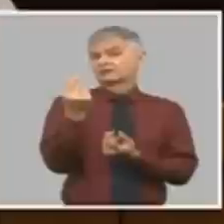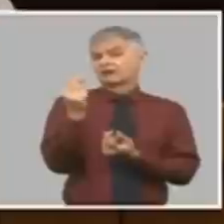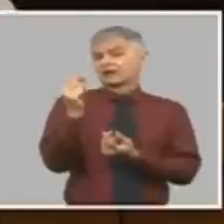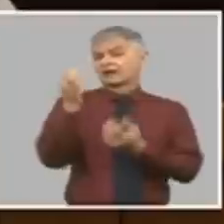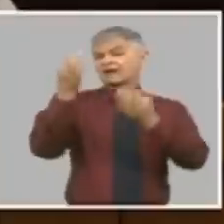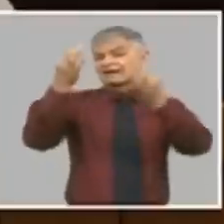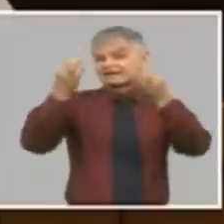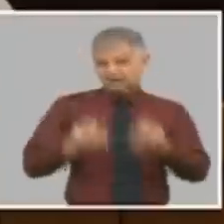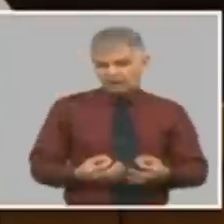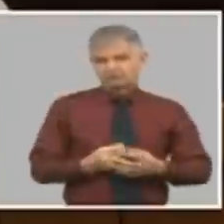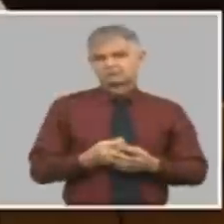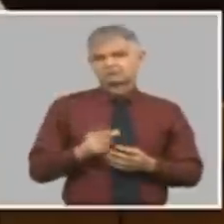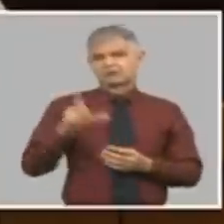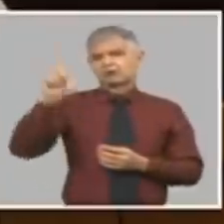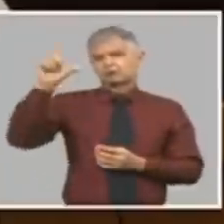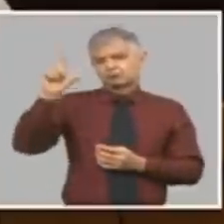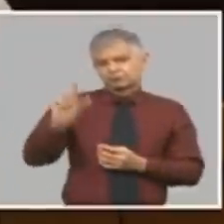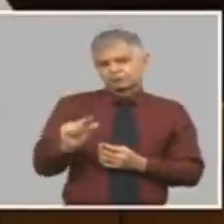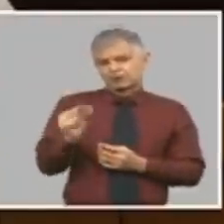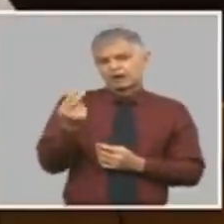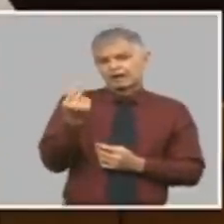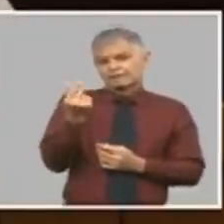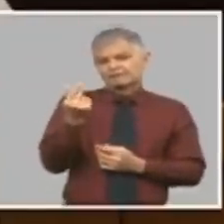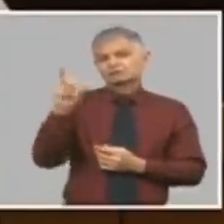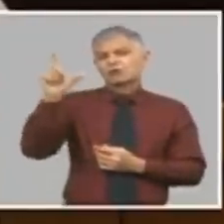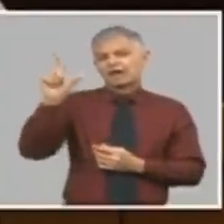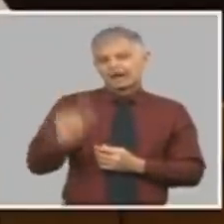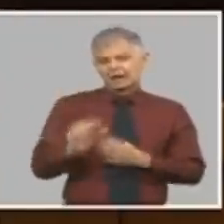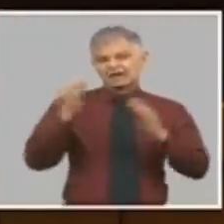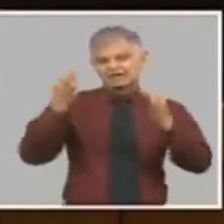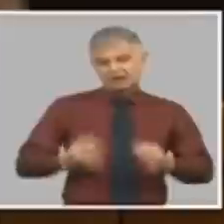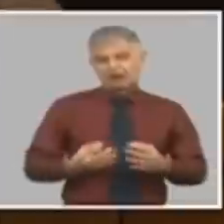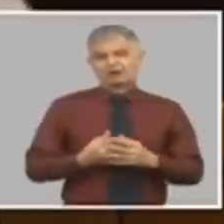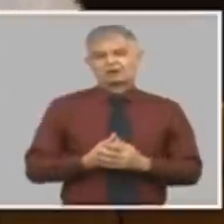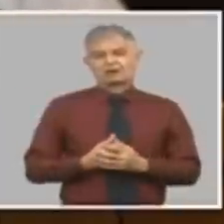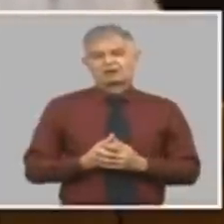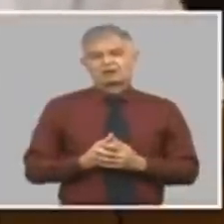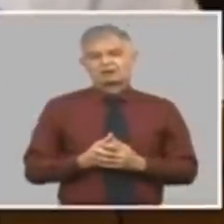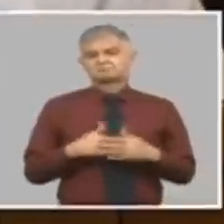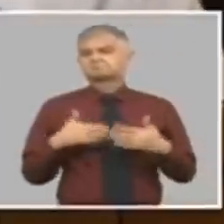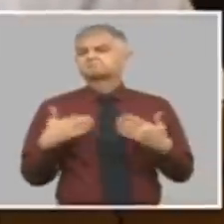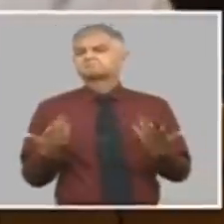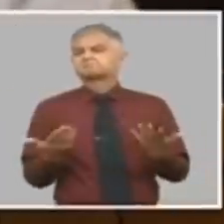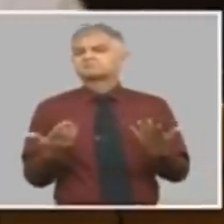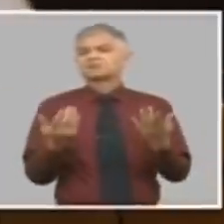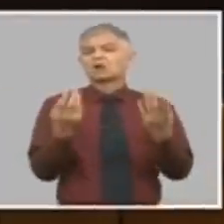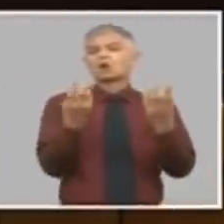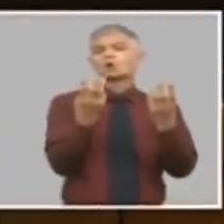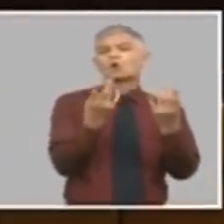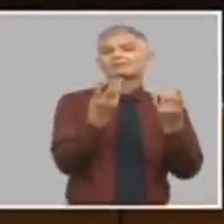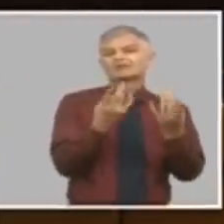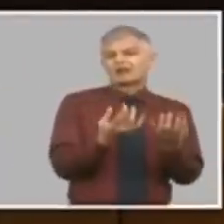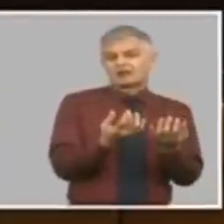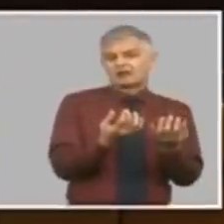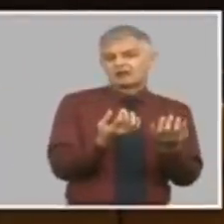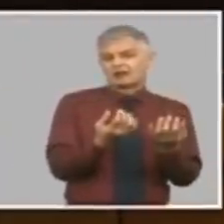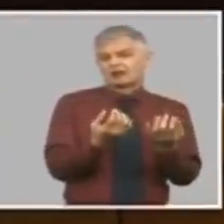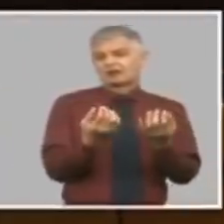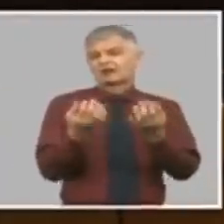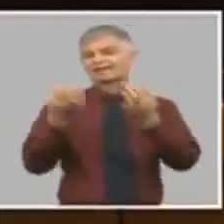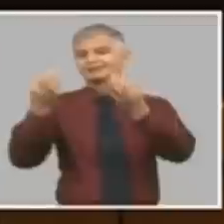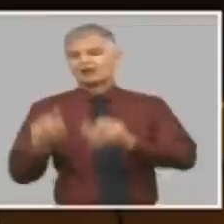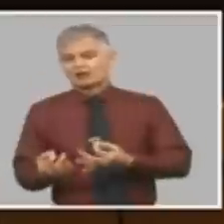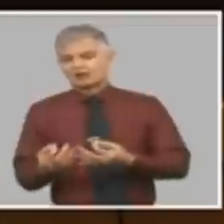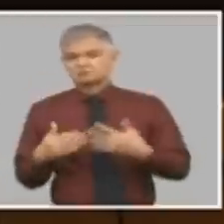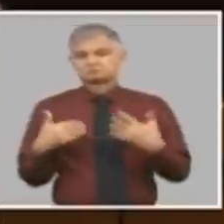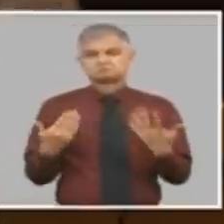real ¿qué significa entonces hacer devaluación nominal y qué significa hacer devaluación